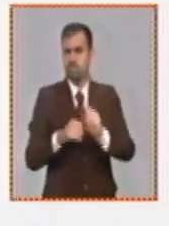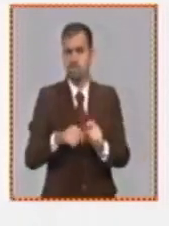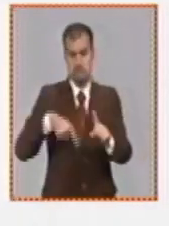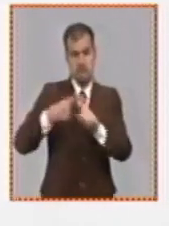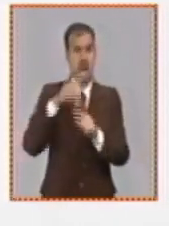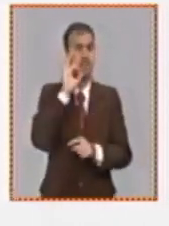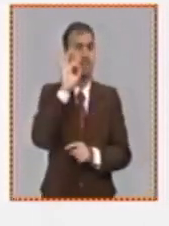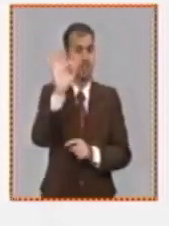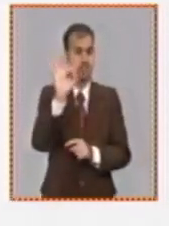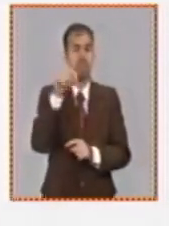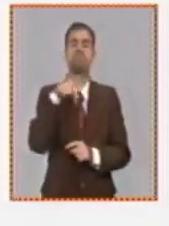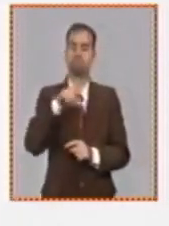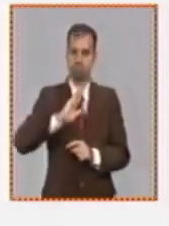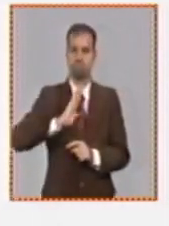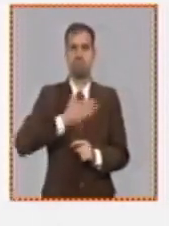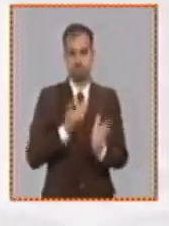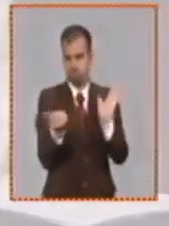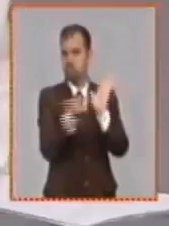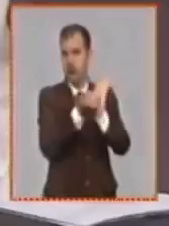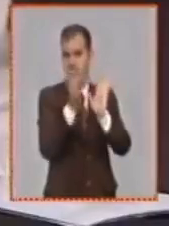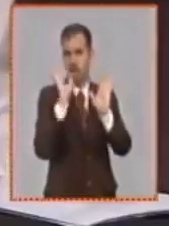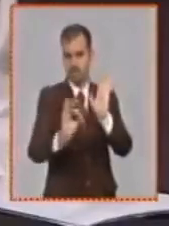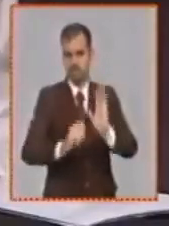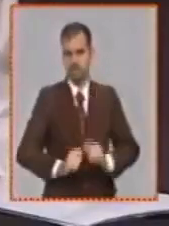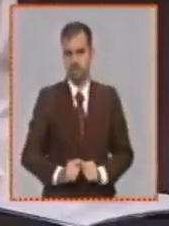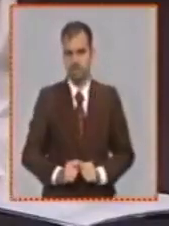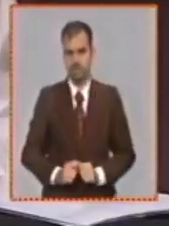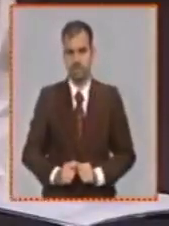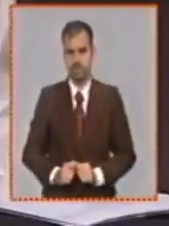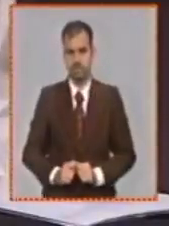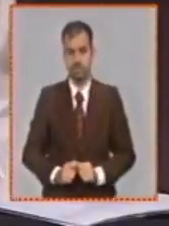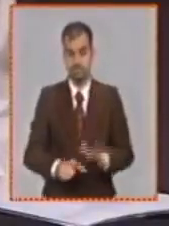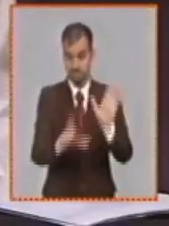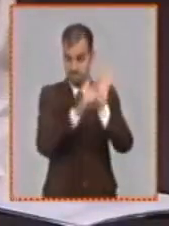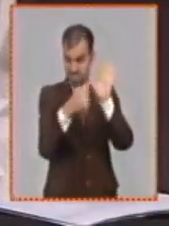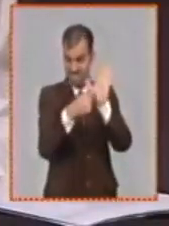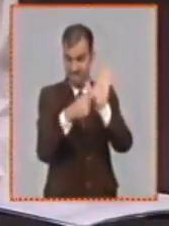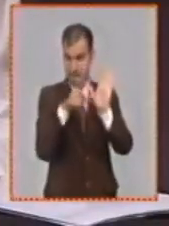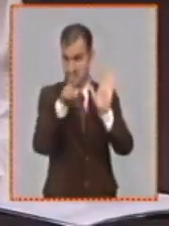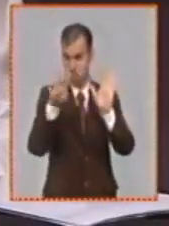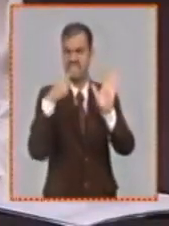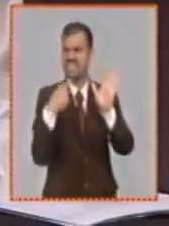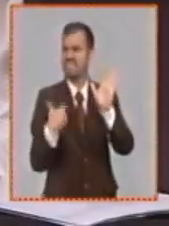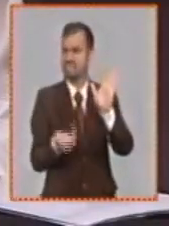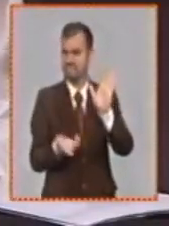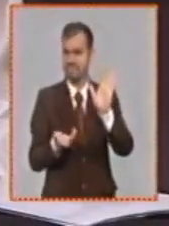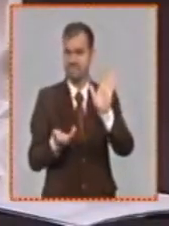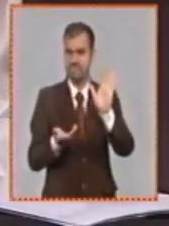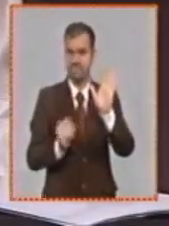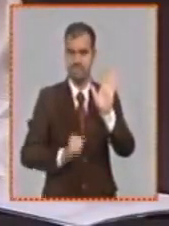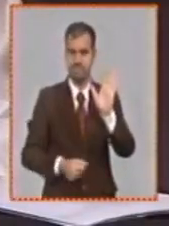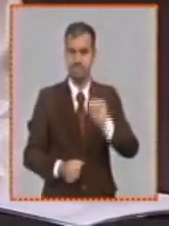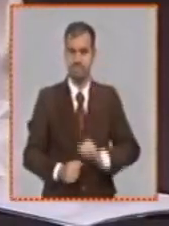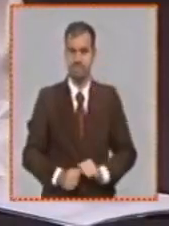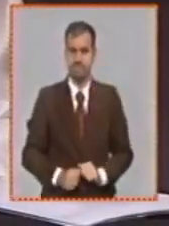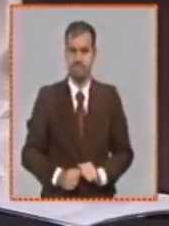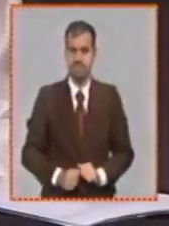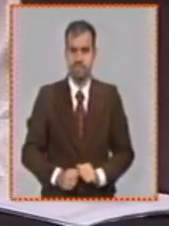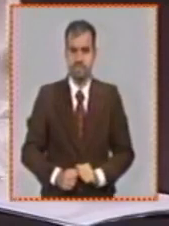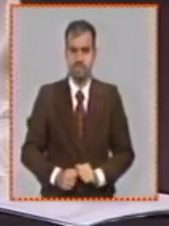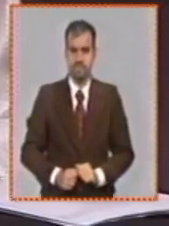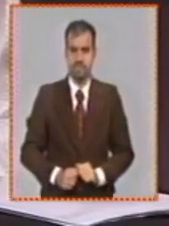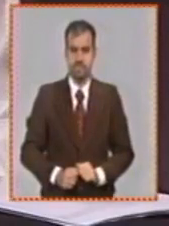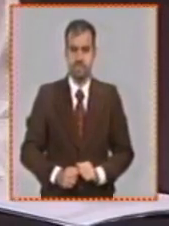por poner algunos ejemplos, también están establecidos en esa nomenclatura. Y este decreto también define que los productos que no